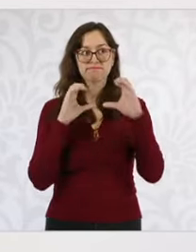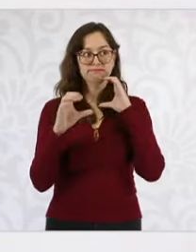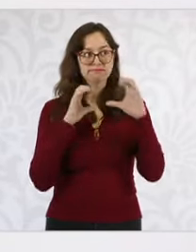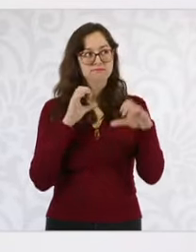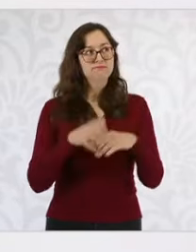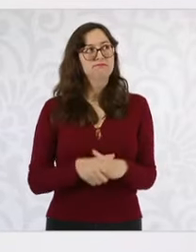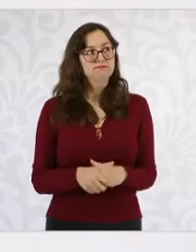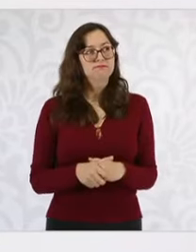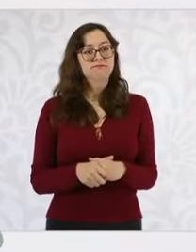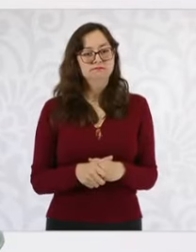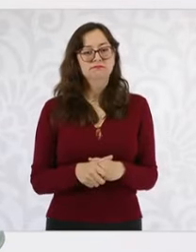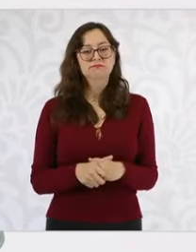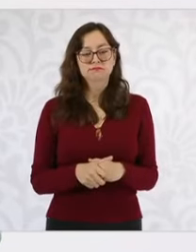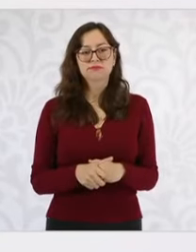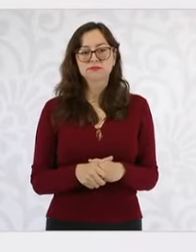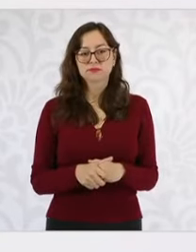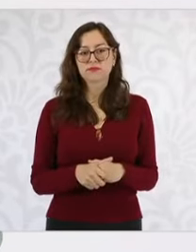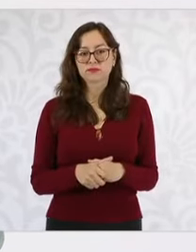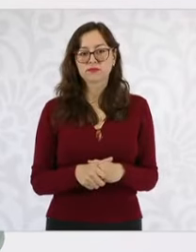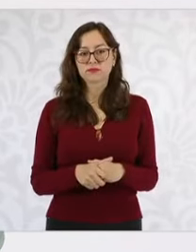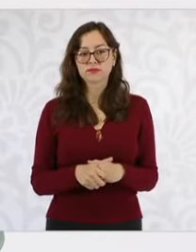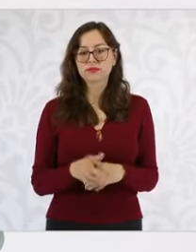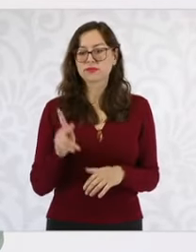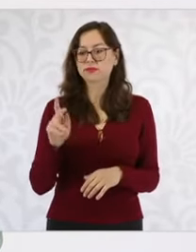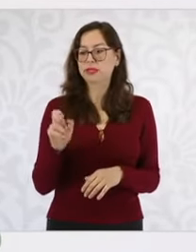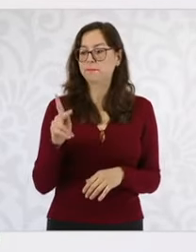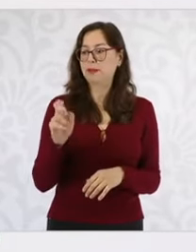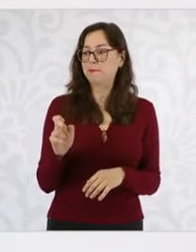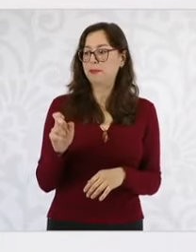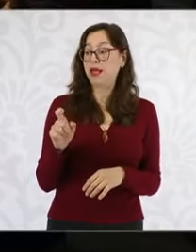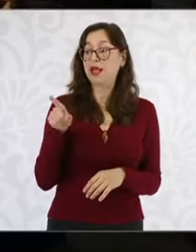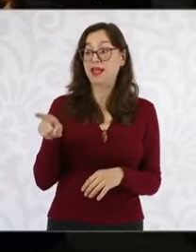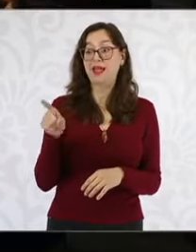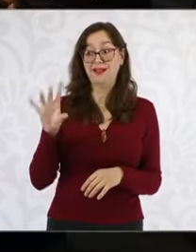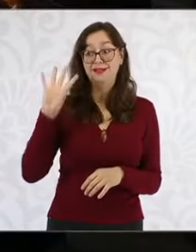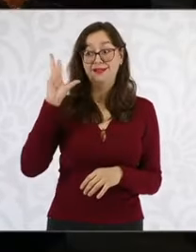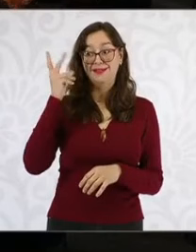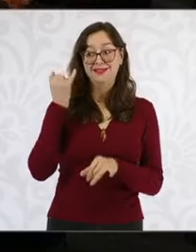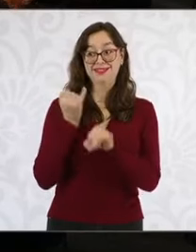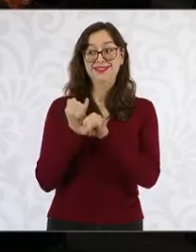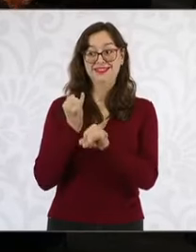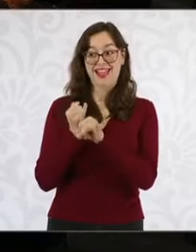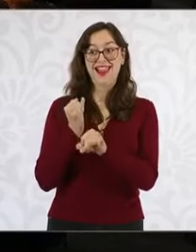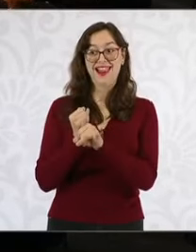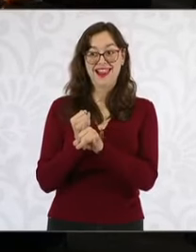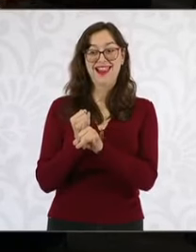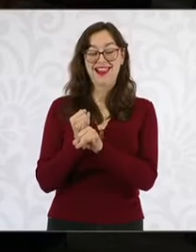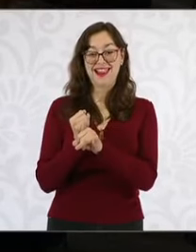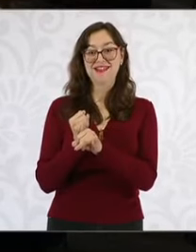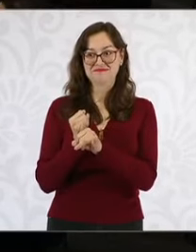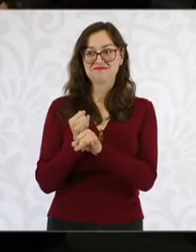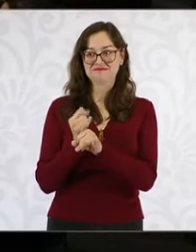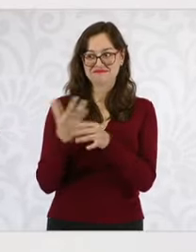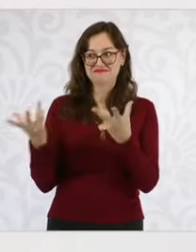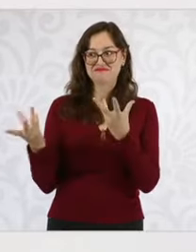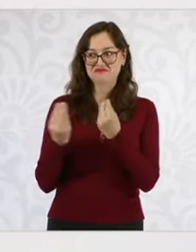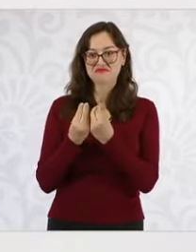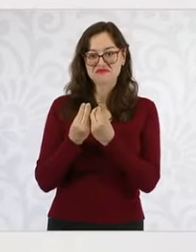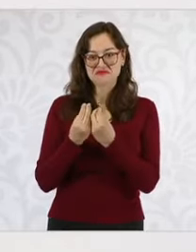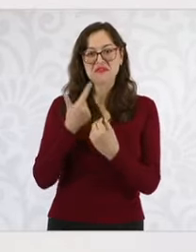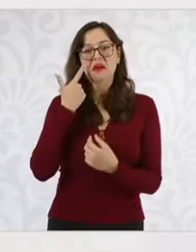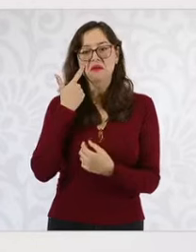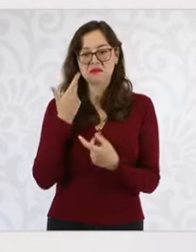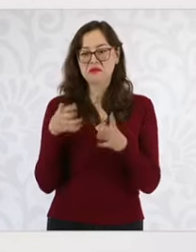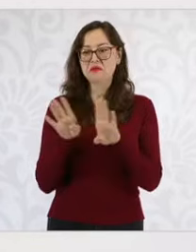con que esté en la misma reunión Pepe Merino de la Agencia de Transformación Digital para ver de qué manera podemos…